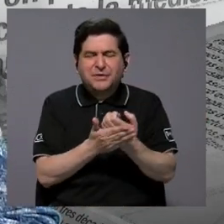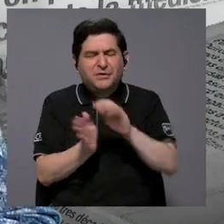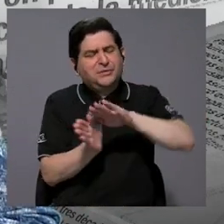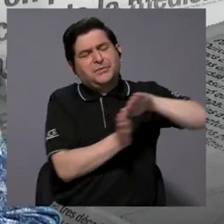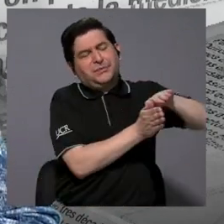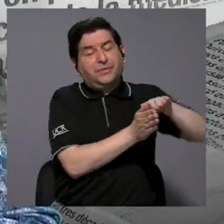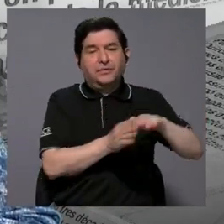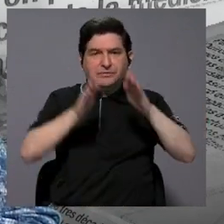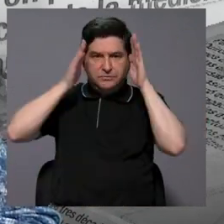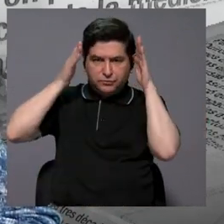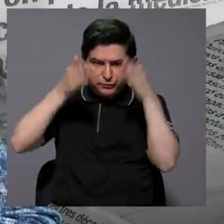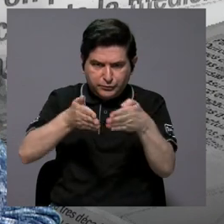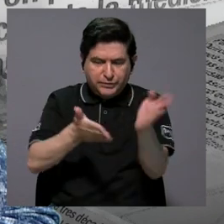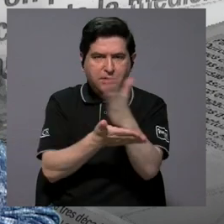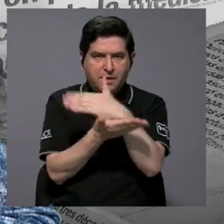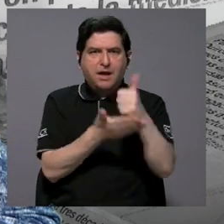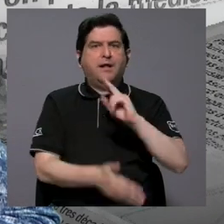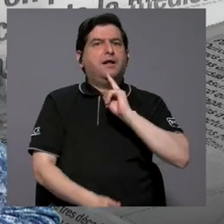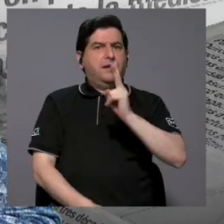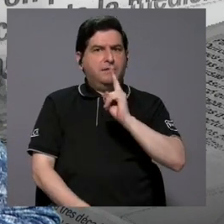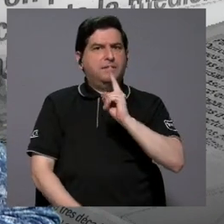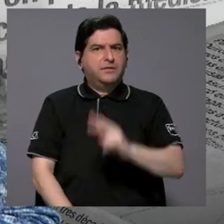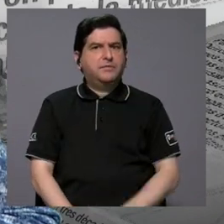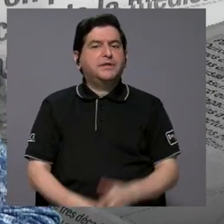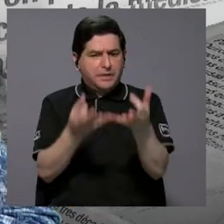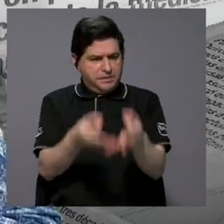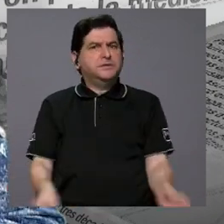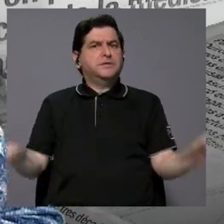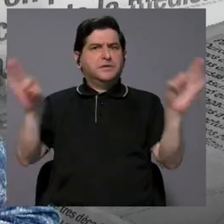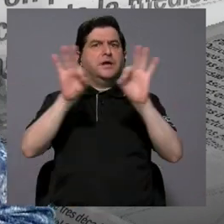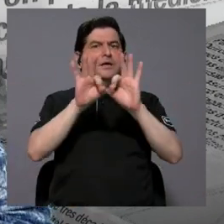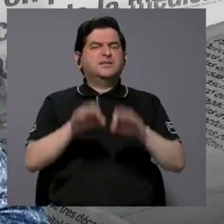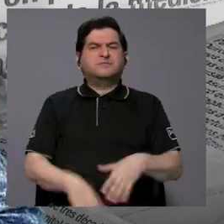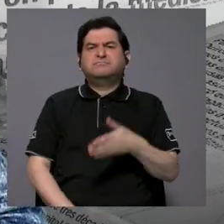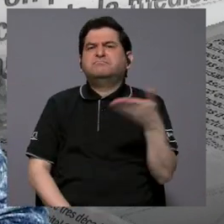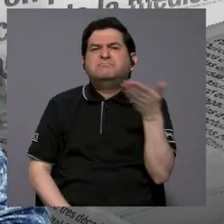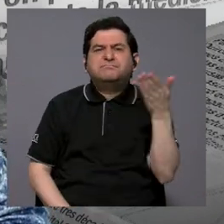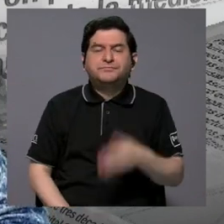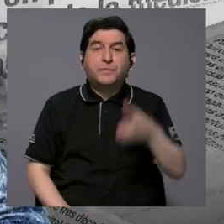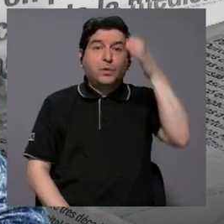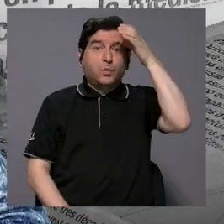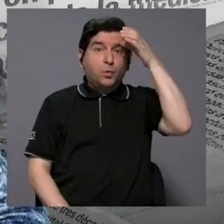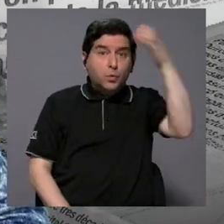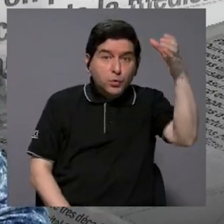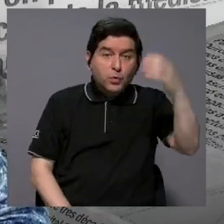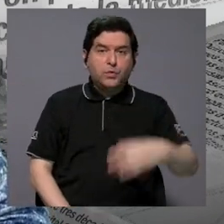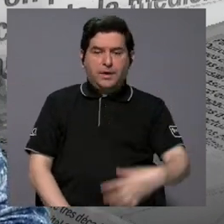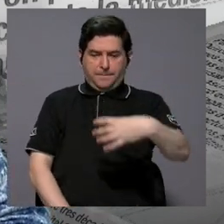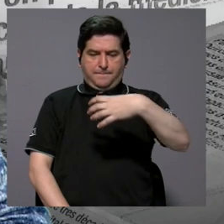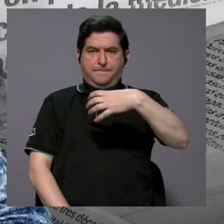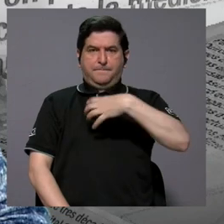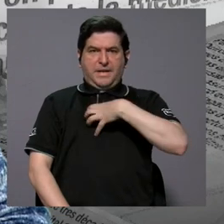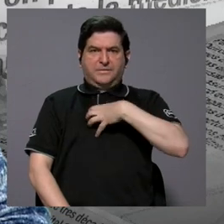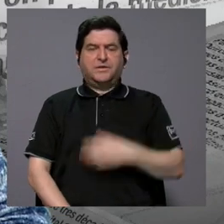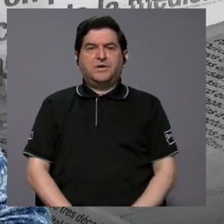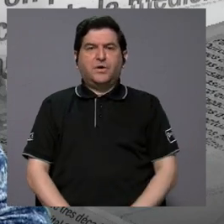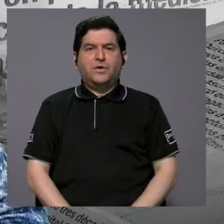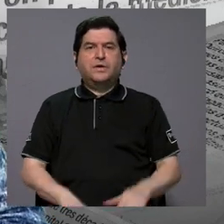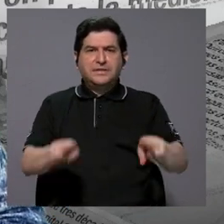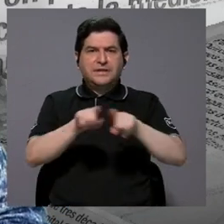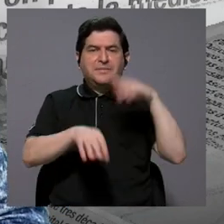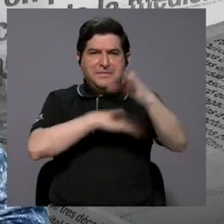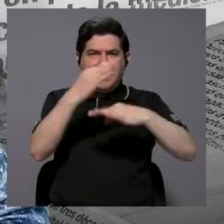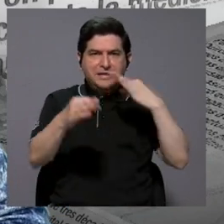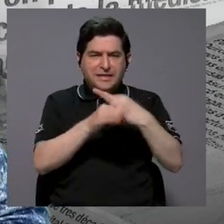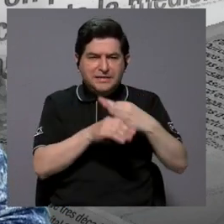centrarnos en algo que realmente también importa, como es la cultura, el patrimonio arquitectónico.